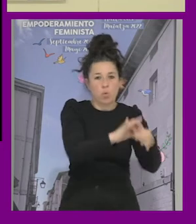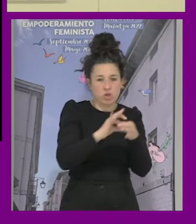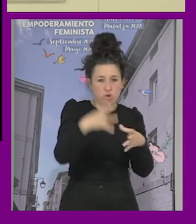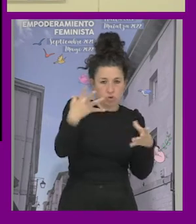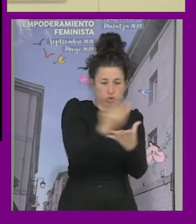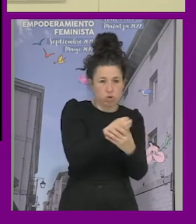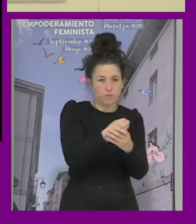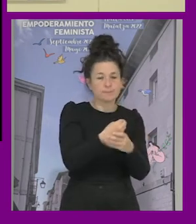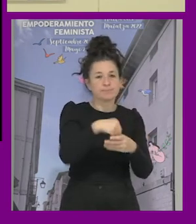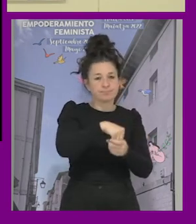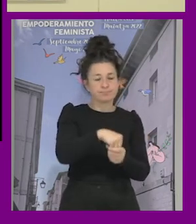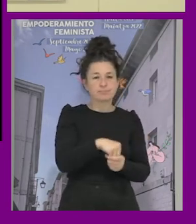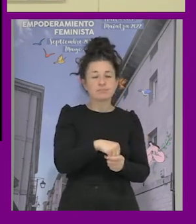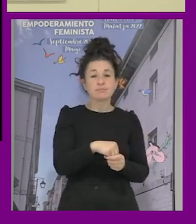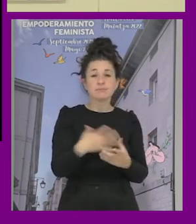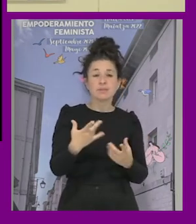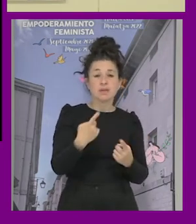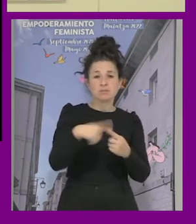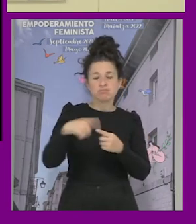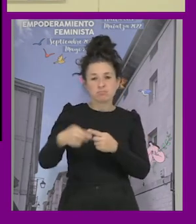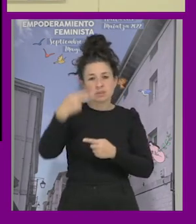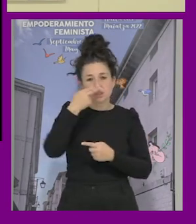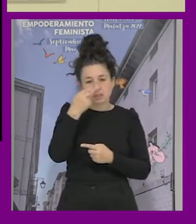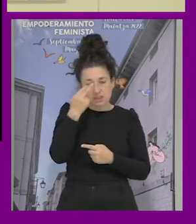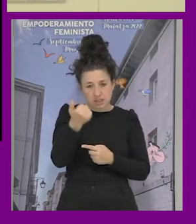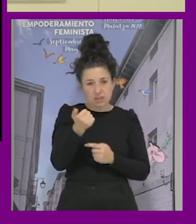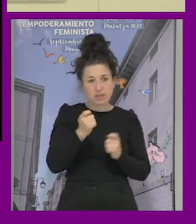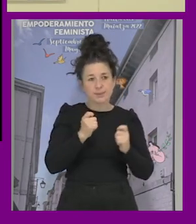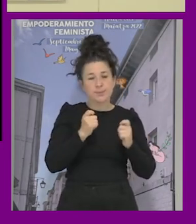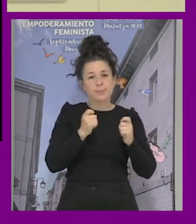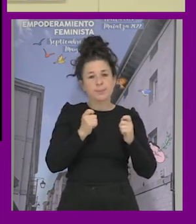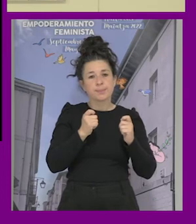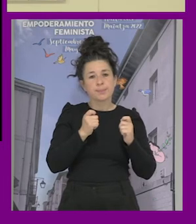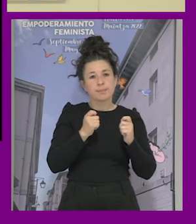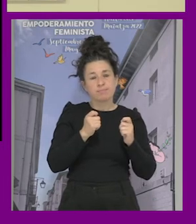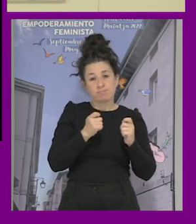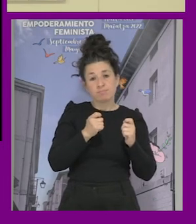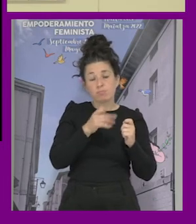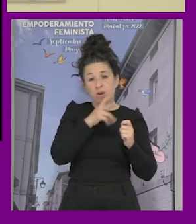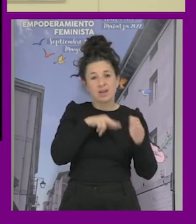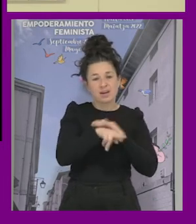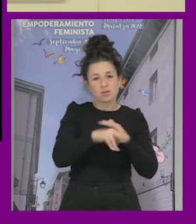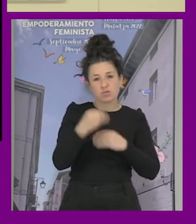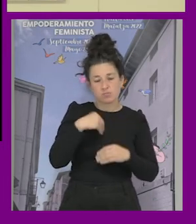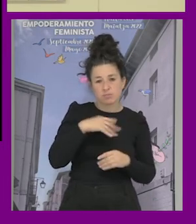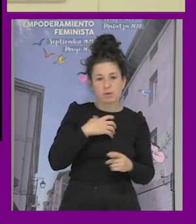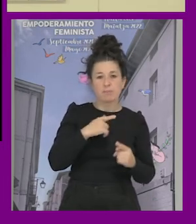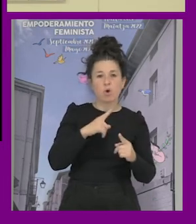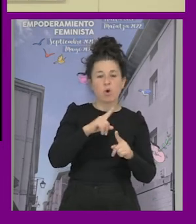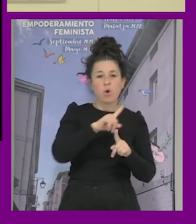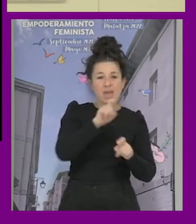tiene elementos interesantes que es que permite trabajar más con los mismos recursos por ejemplo hacer encuestas o diagnósticos